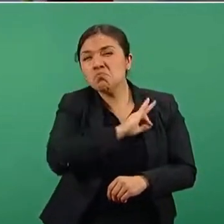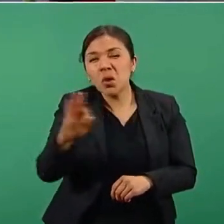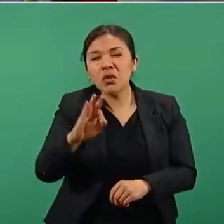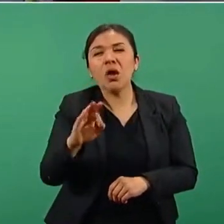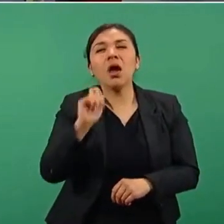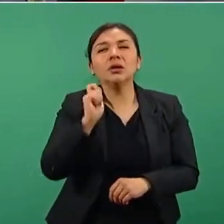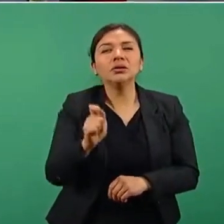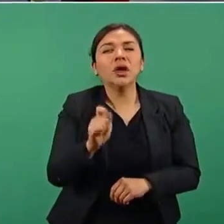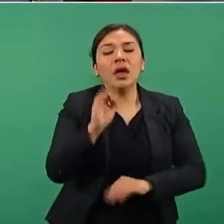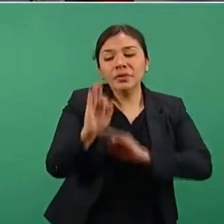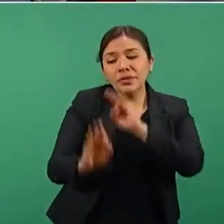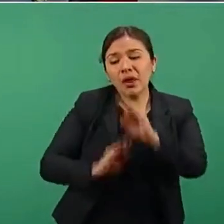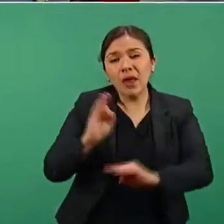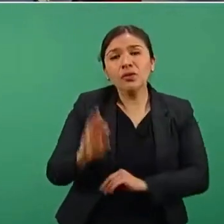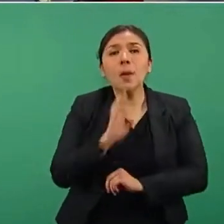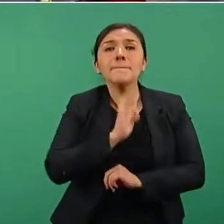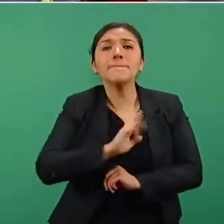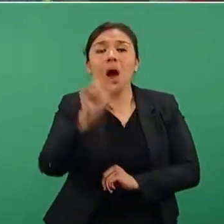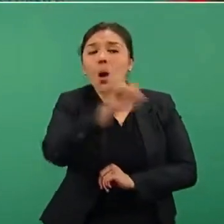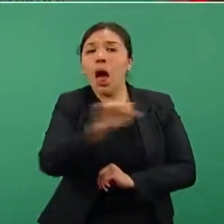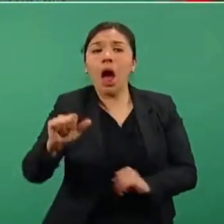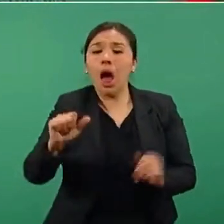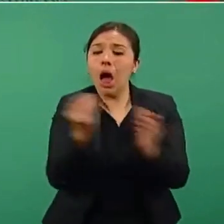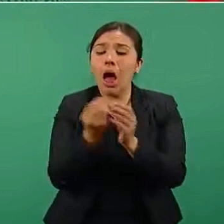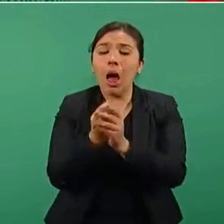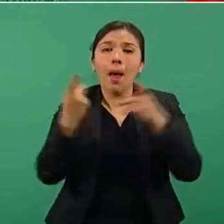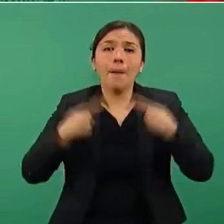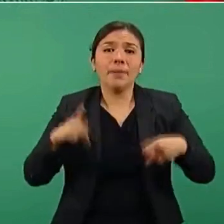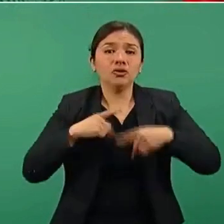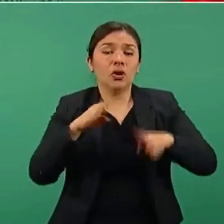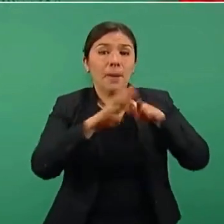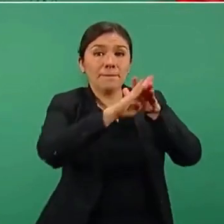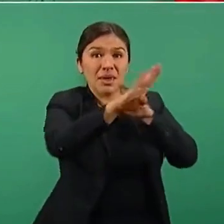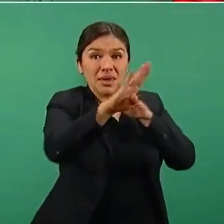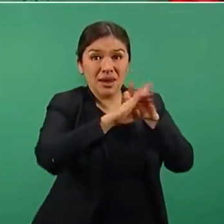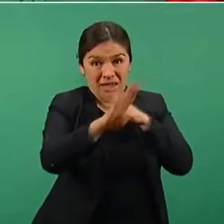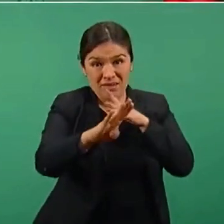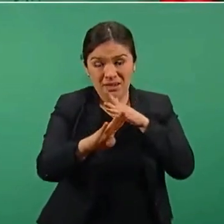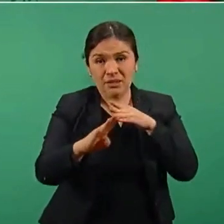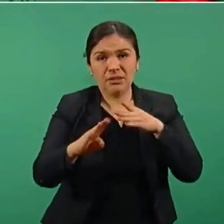trato. A los migrantes y esto